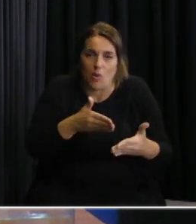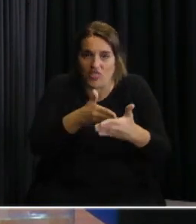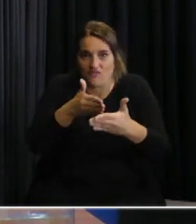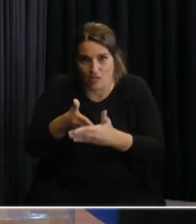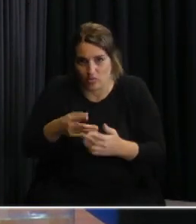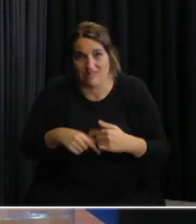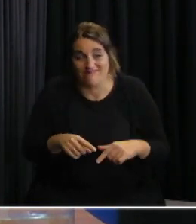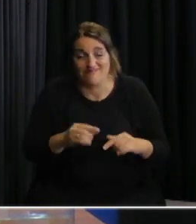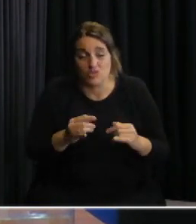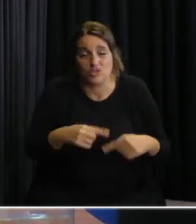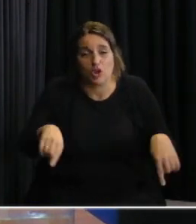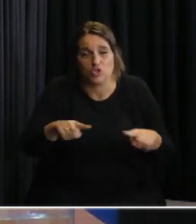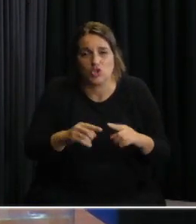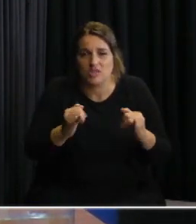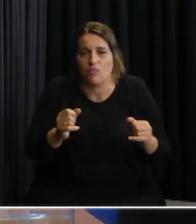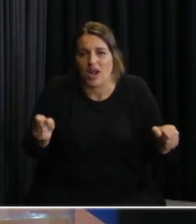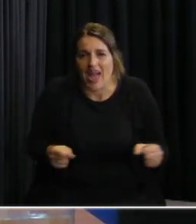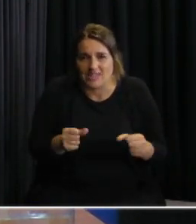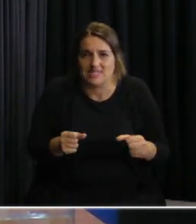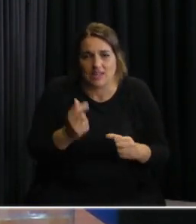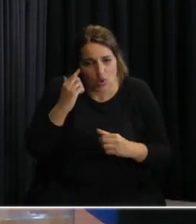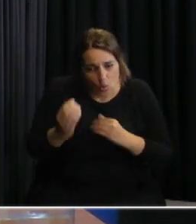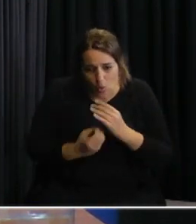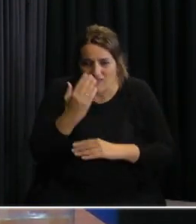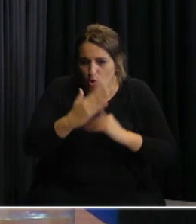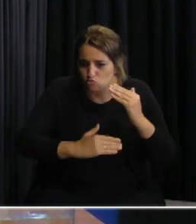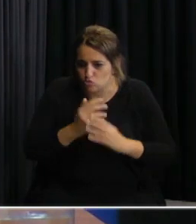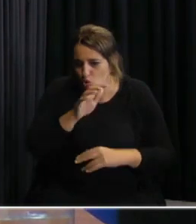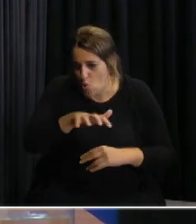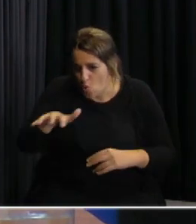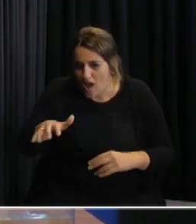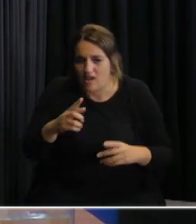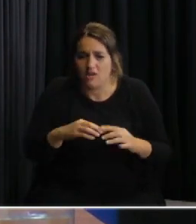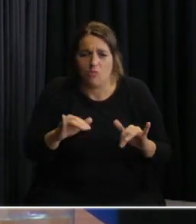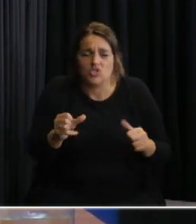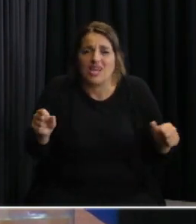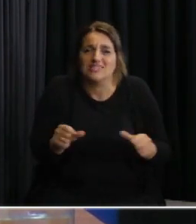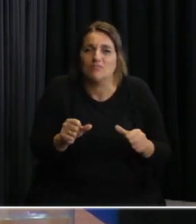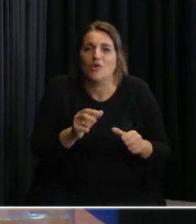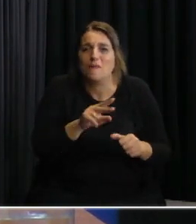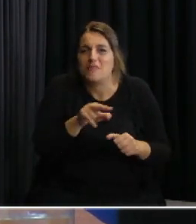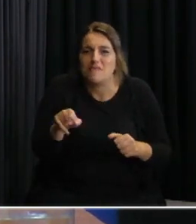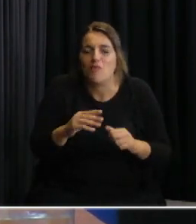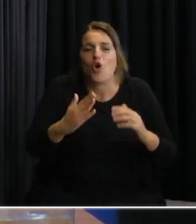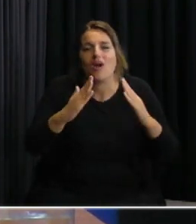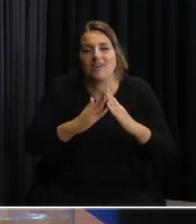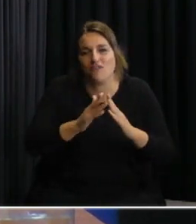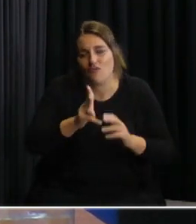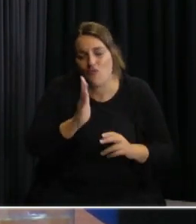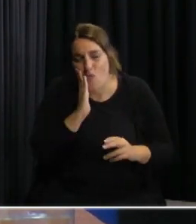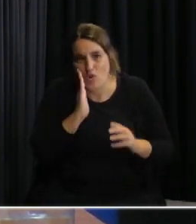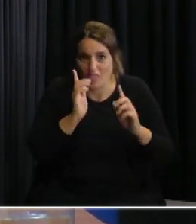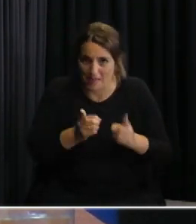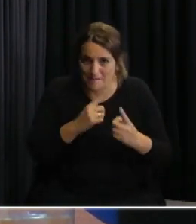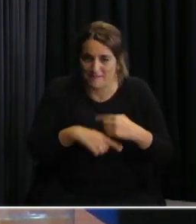entonces primero tendremos que desarrollar los espacios los lugares nuevos como hemos hecho para las personas que viven en refugios que